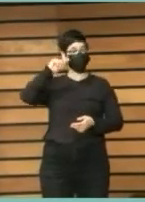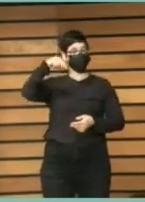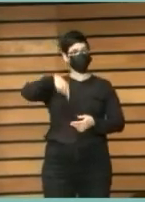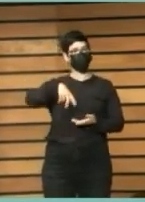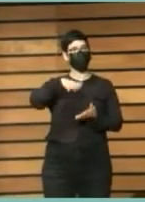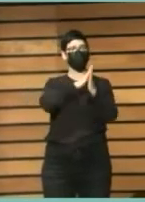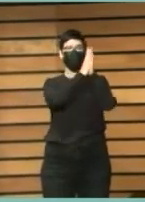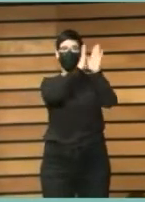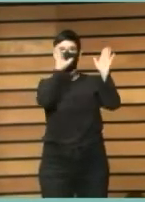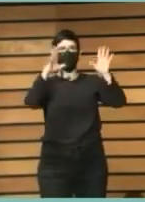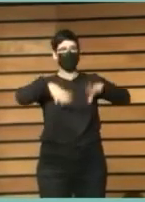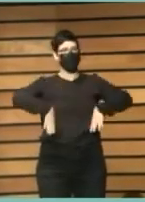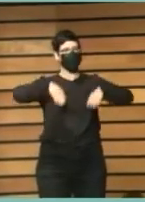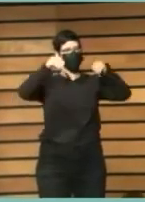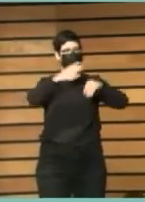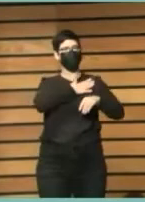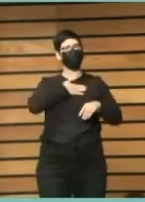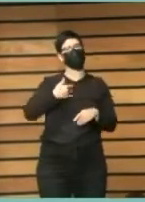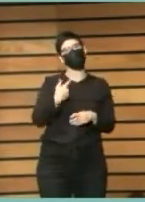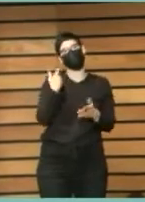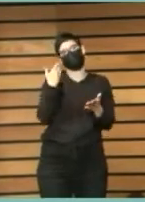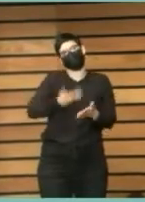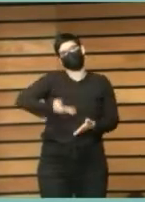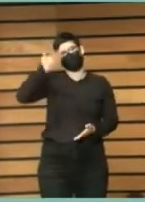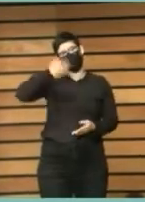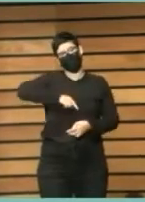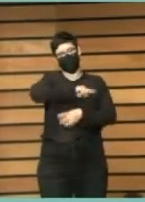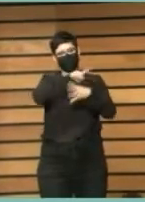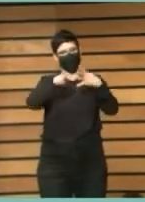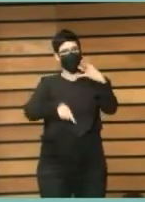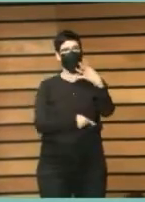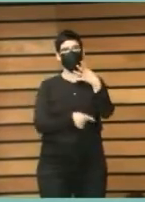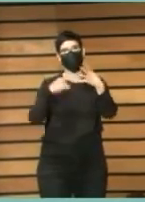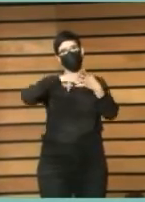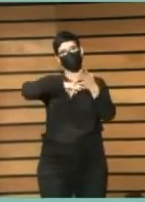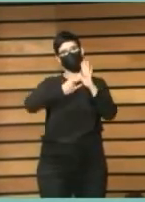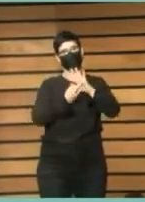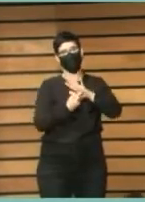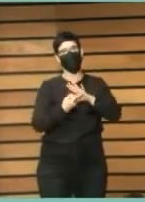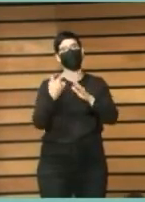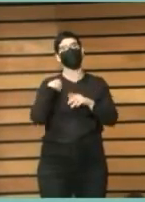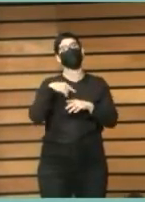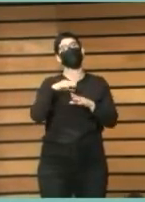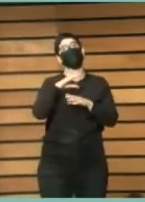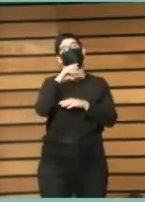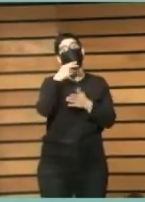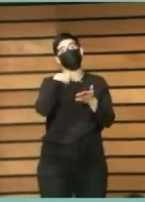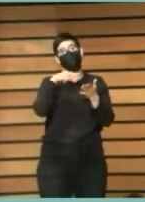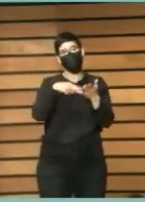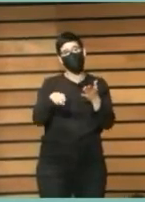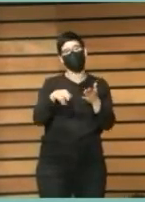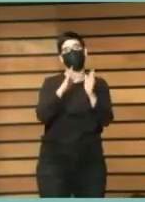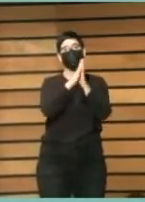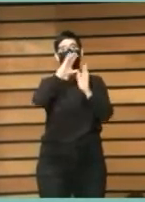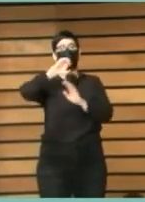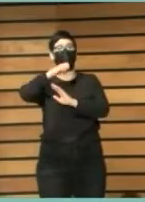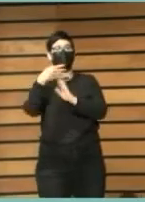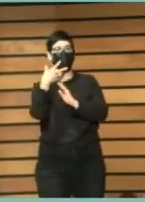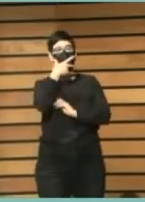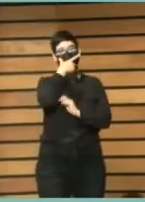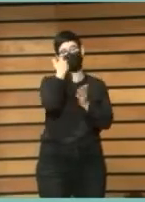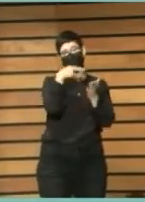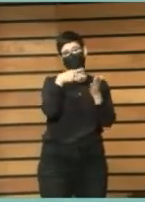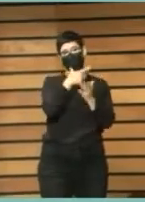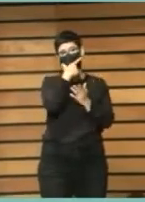de Arucas me gustaría destacar cuatro proyectos labrantes de la palabra el club de lectura fácil la biblioteca humana y uno de nuestros